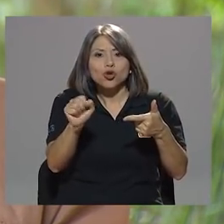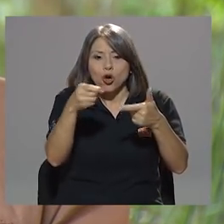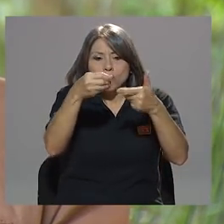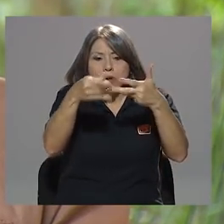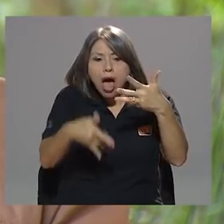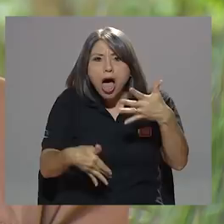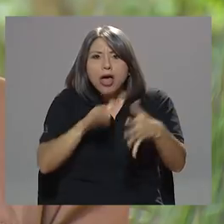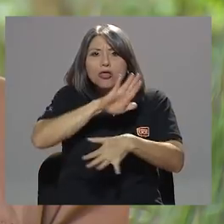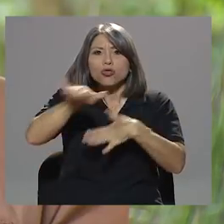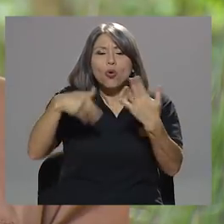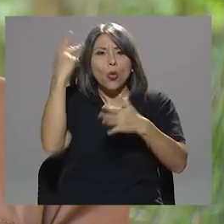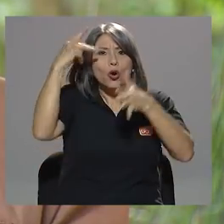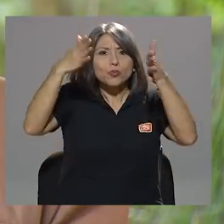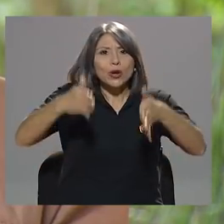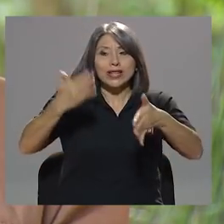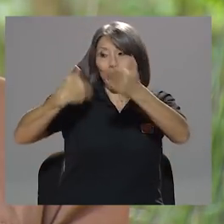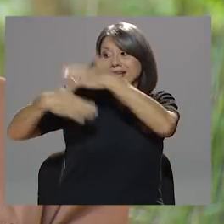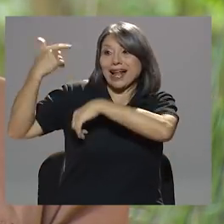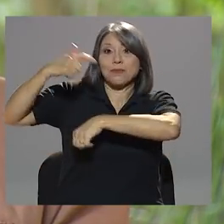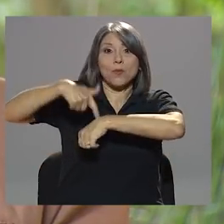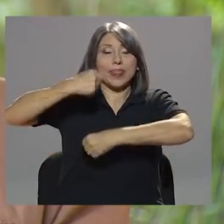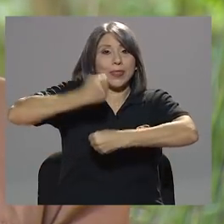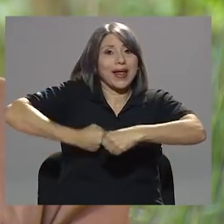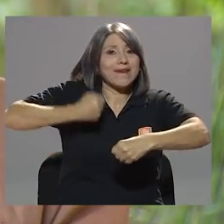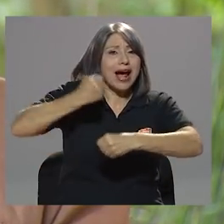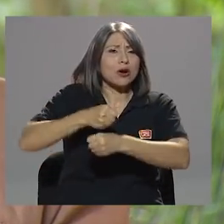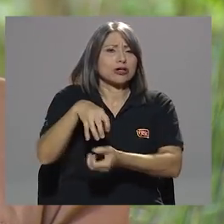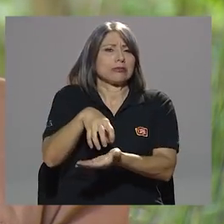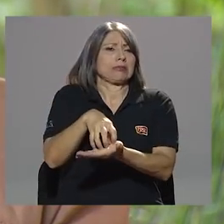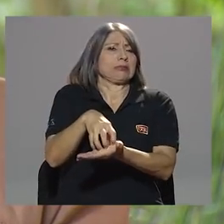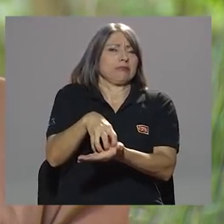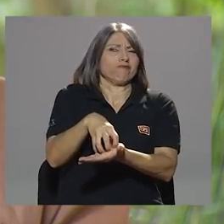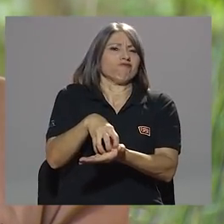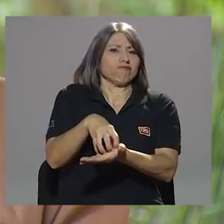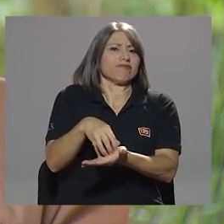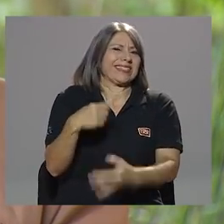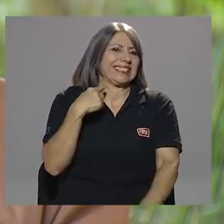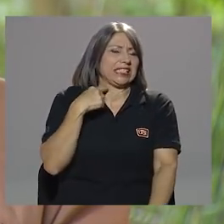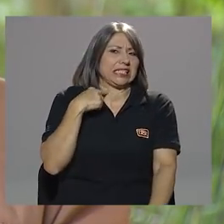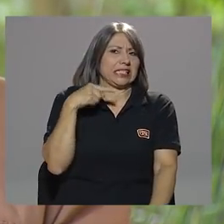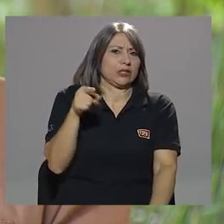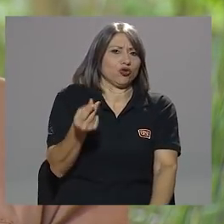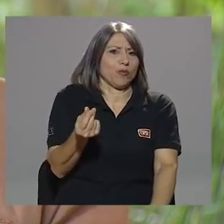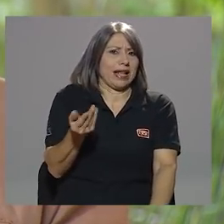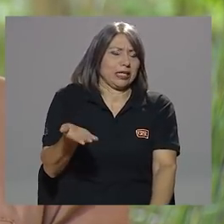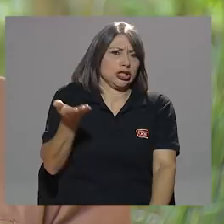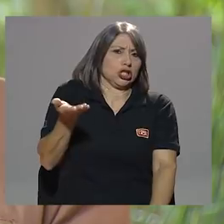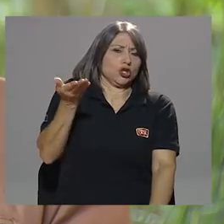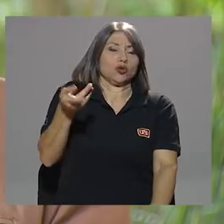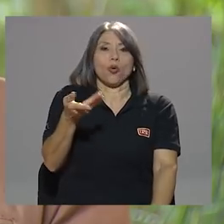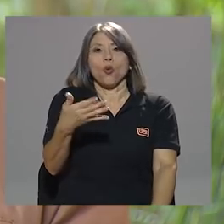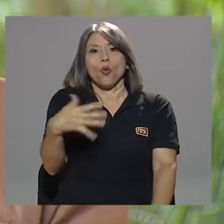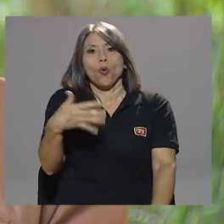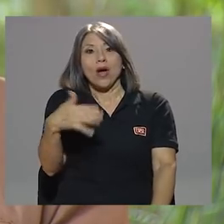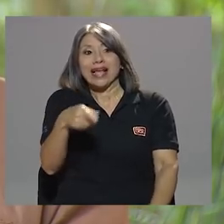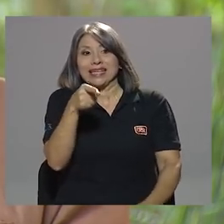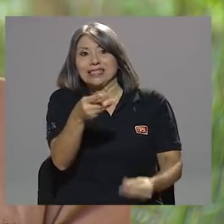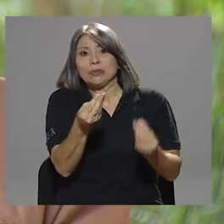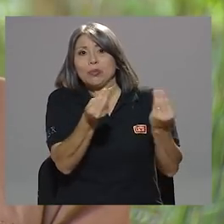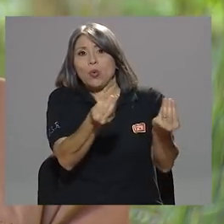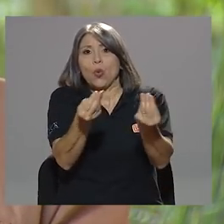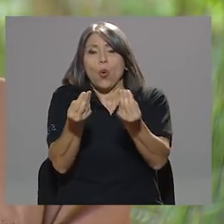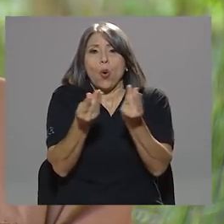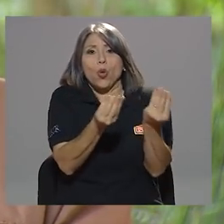momento trabajaron y cuestionaron el exceso de esos precios y de esa cantidad de